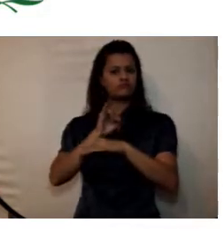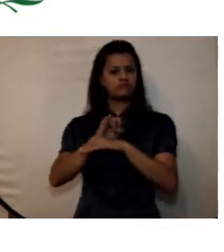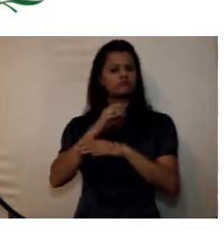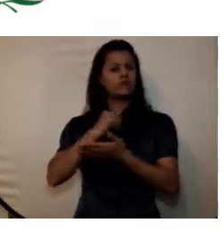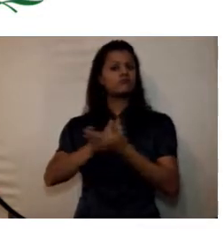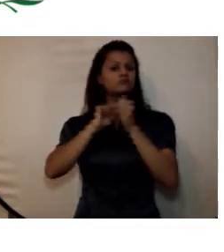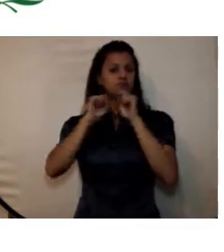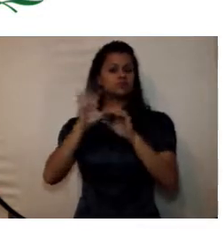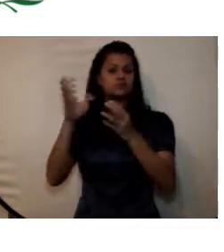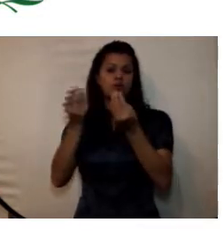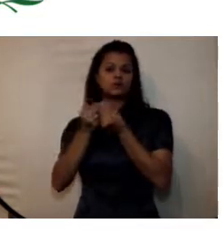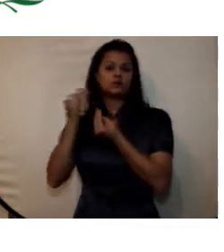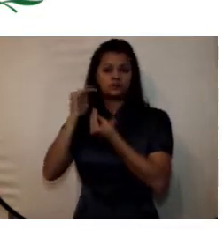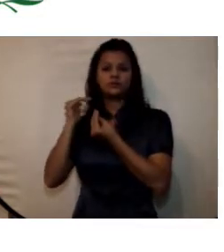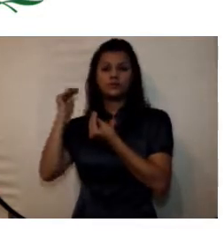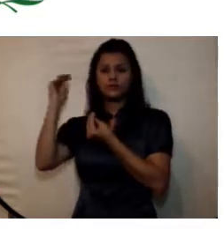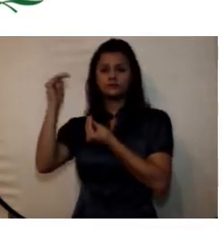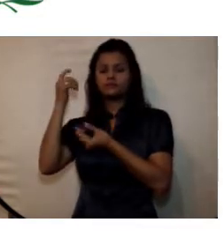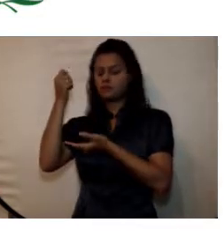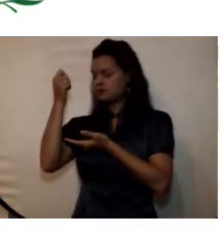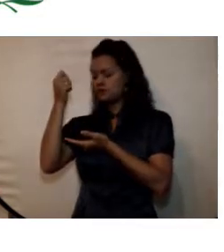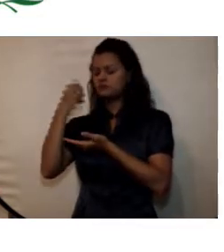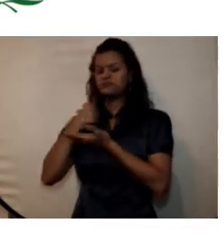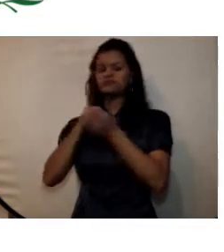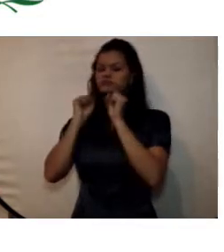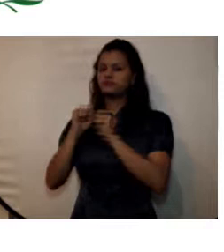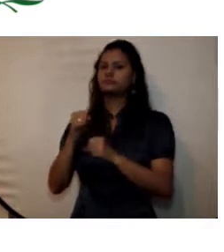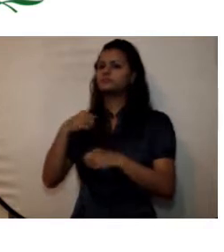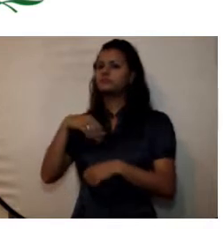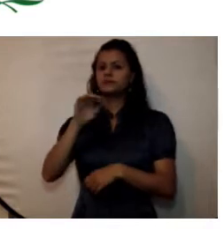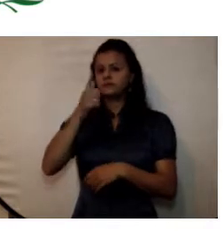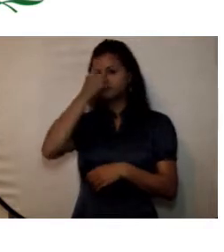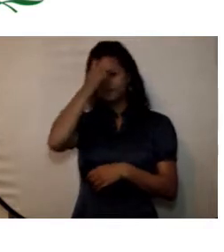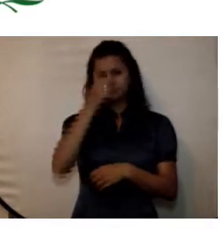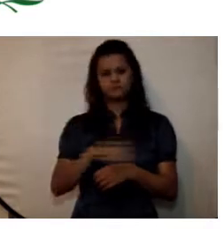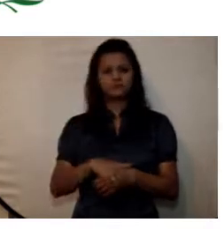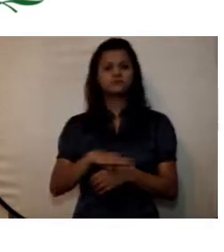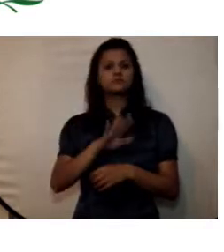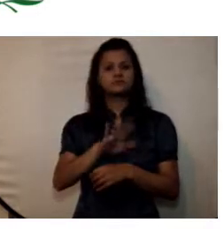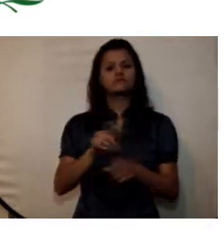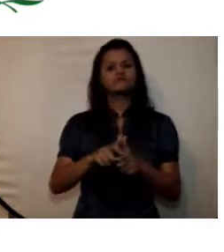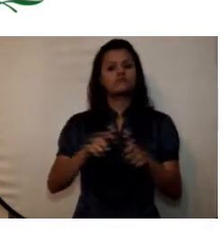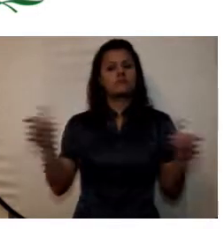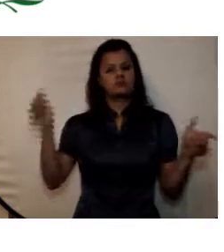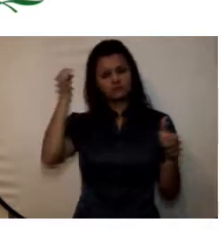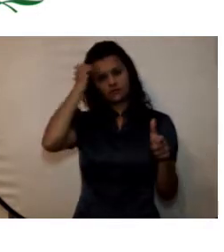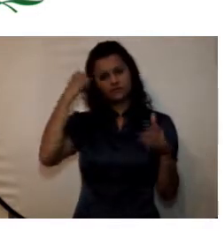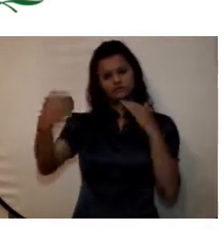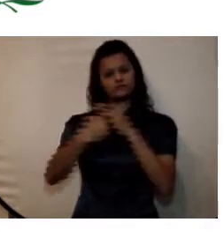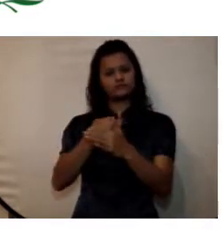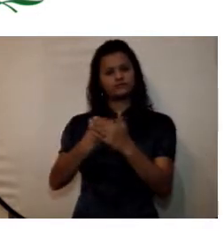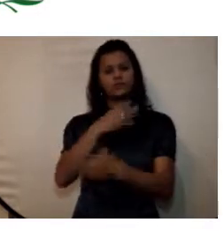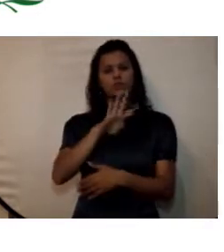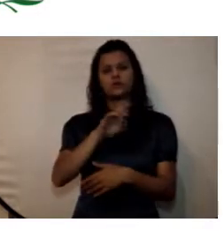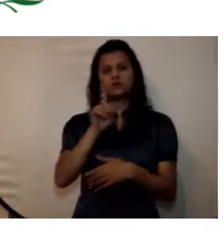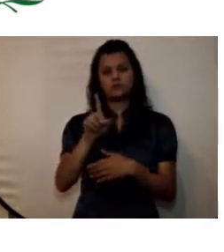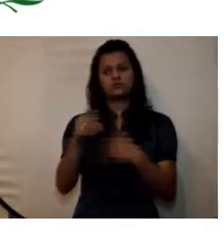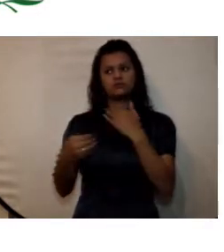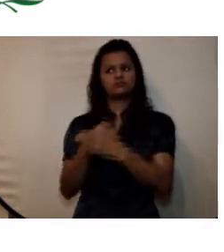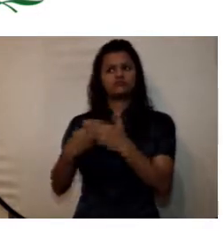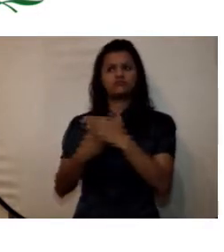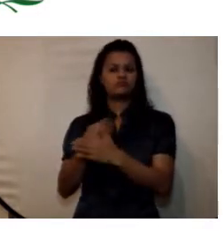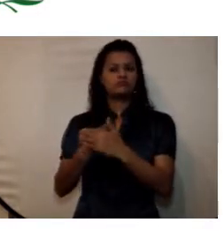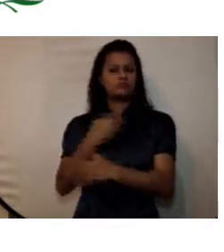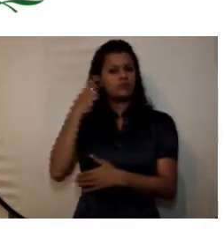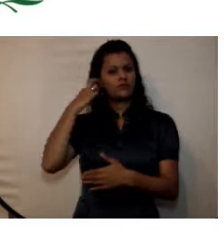parte del consejo superior como las más destacadas aumento de la planta docente en 41 cargos nuevos para las diferentes facultades